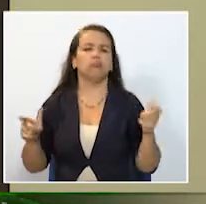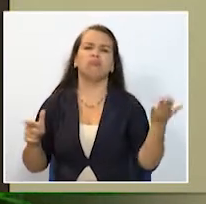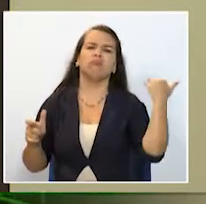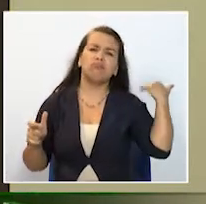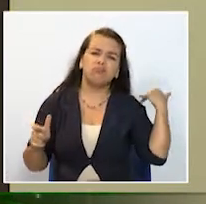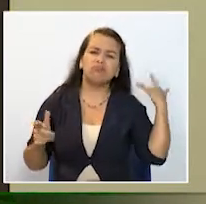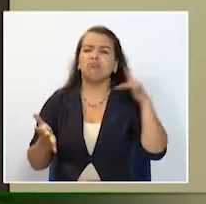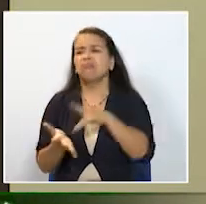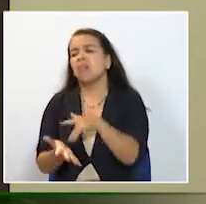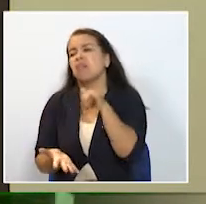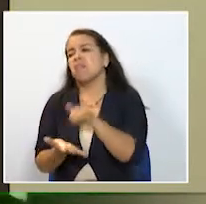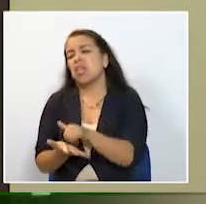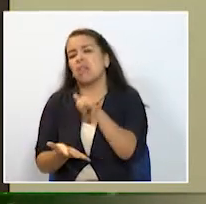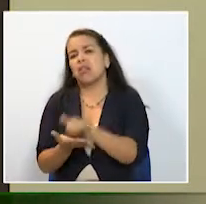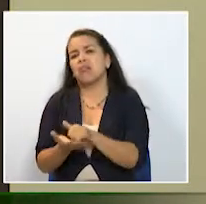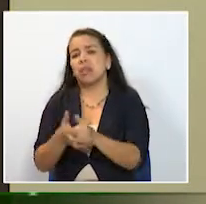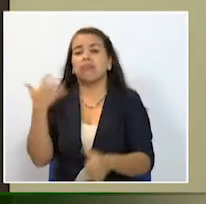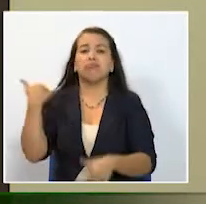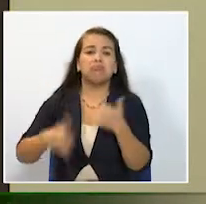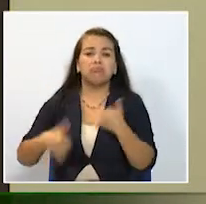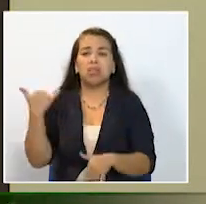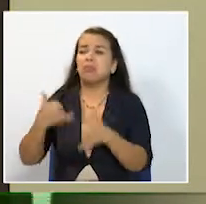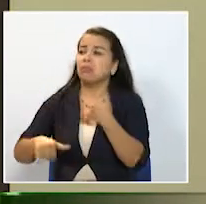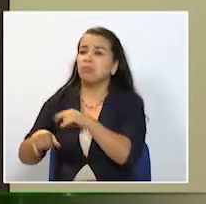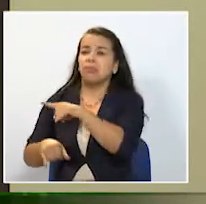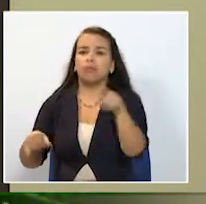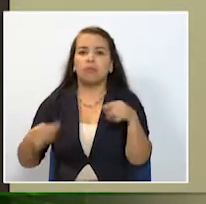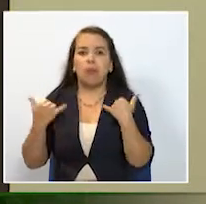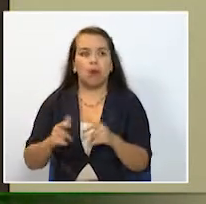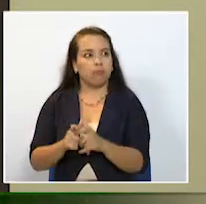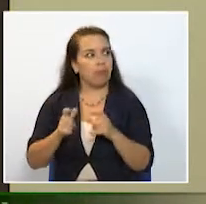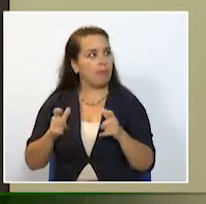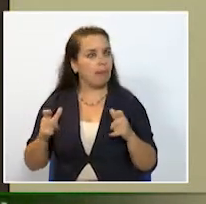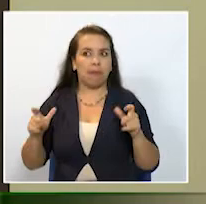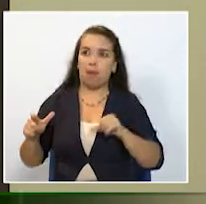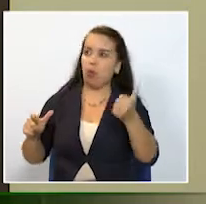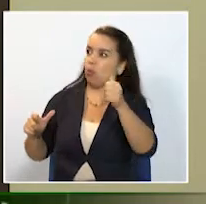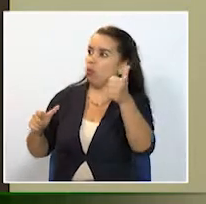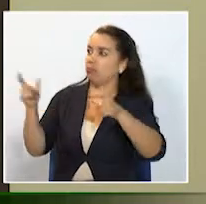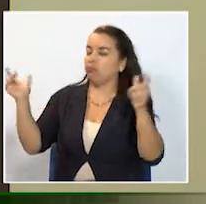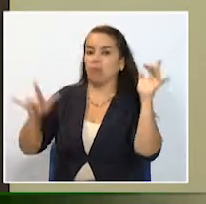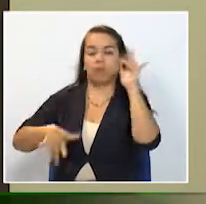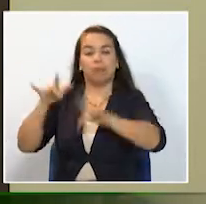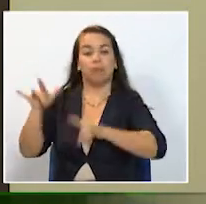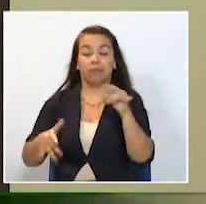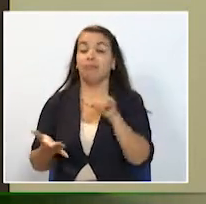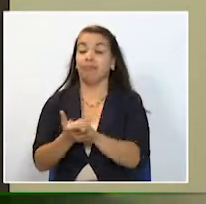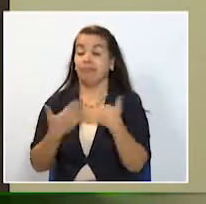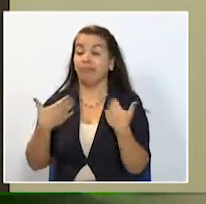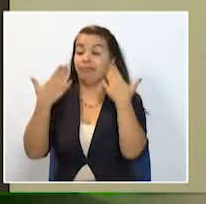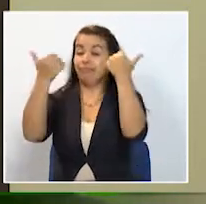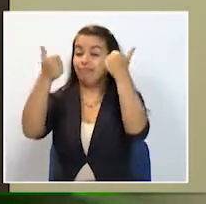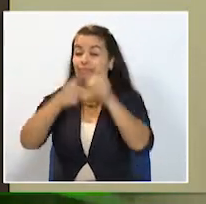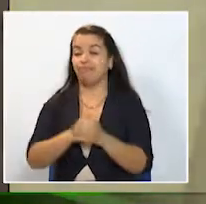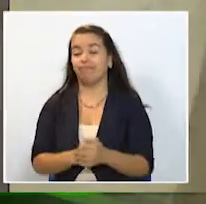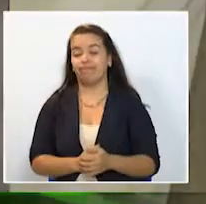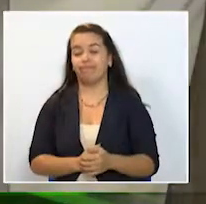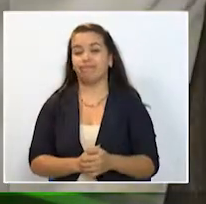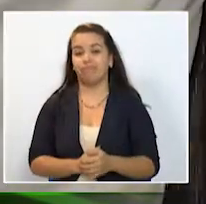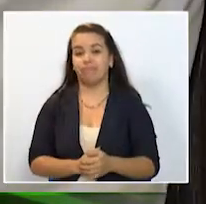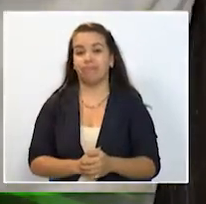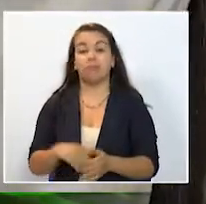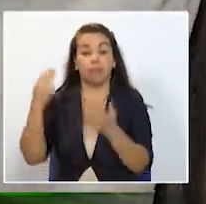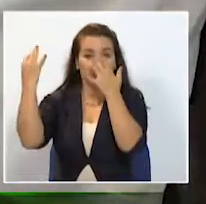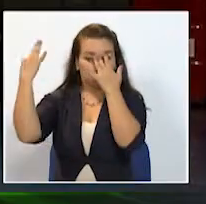departamentos a jugar esto pero ya hay nuevos departamentos entonces es muy positivo para el balonmano colombiano En